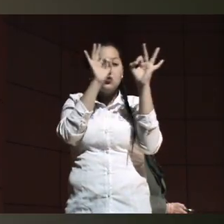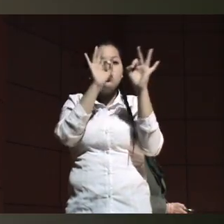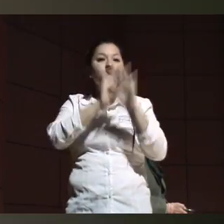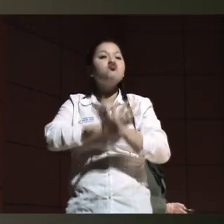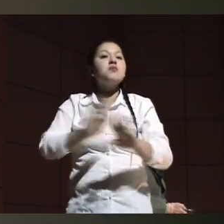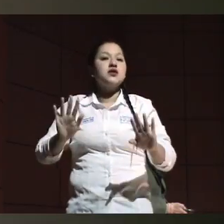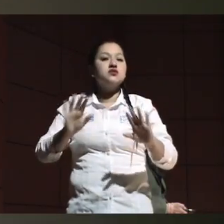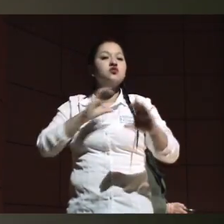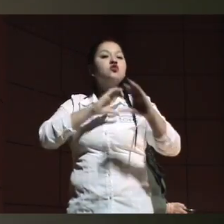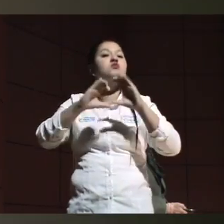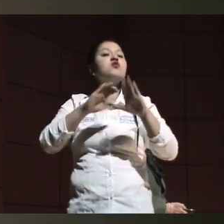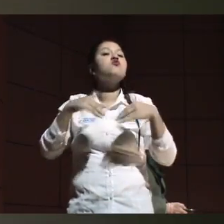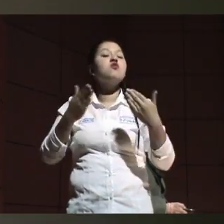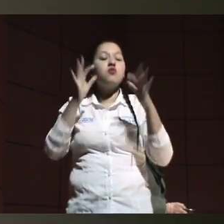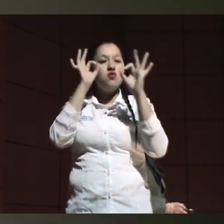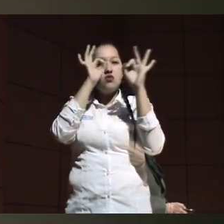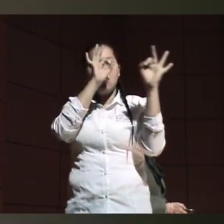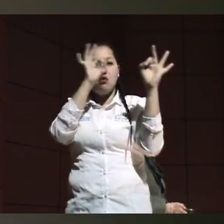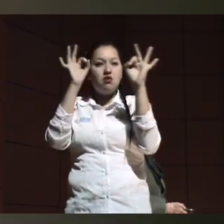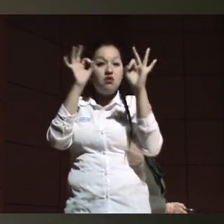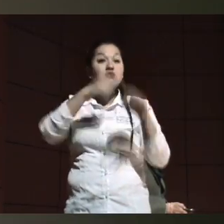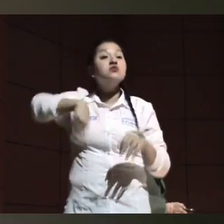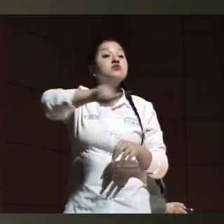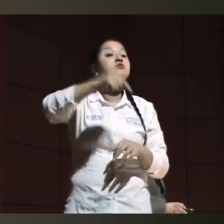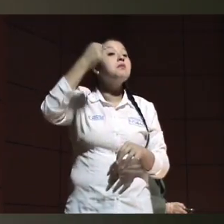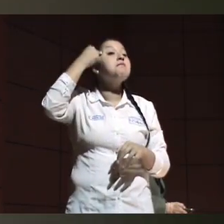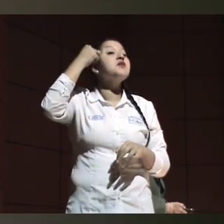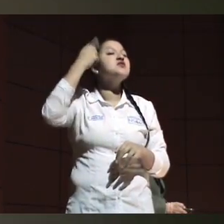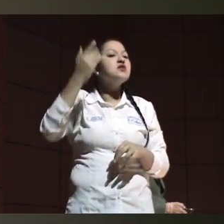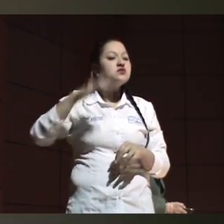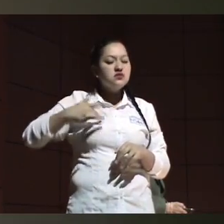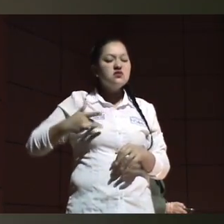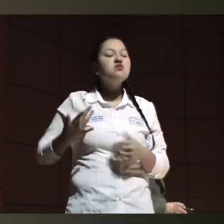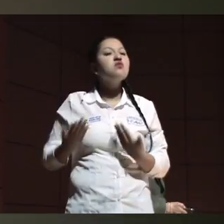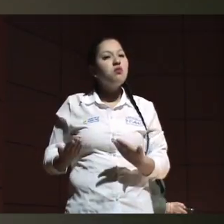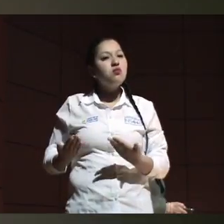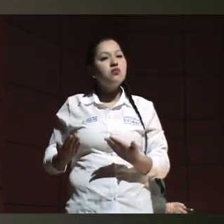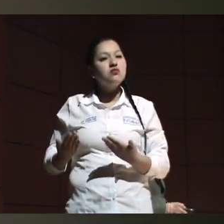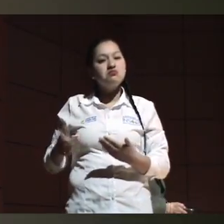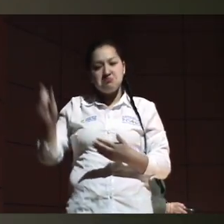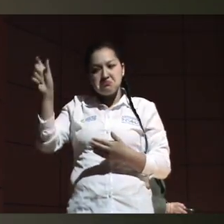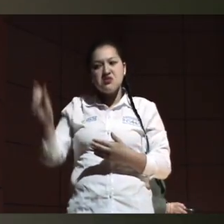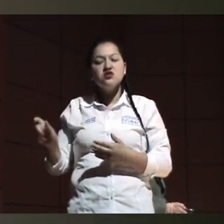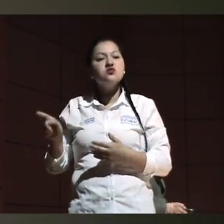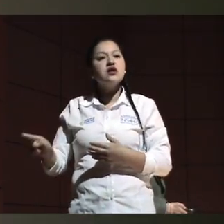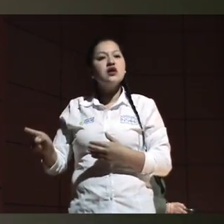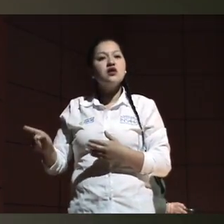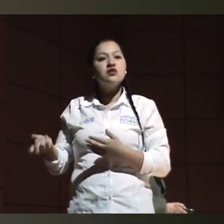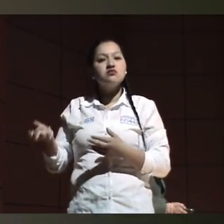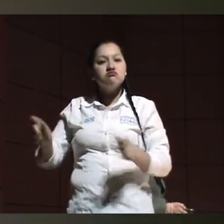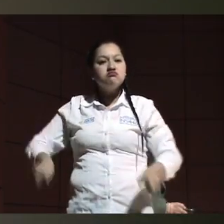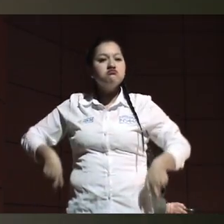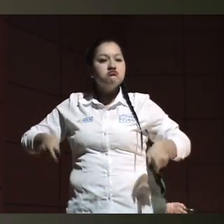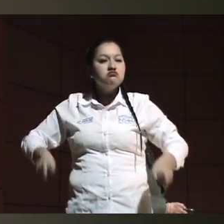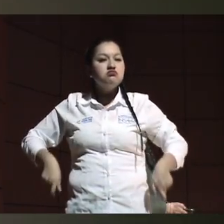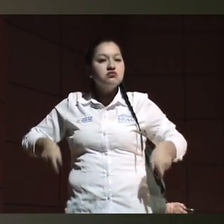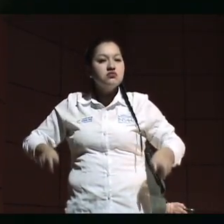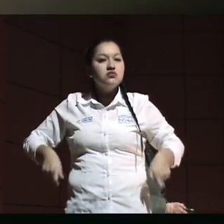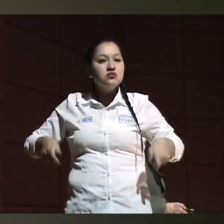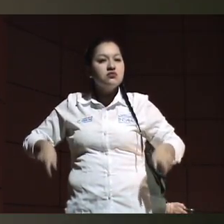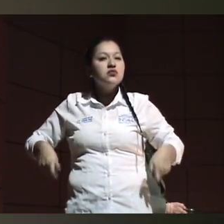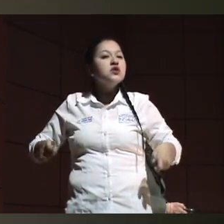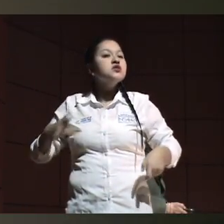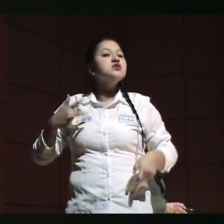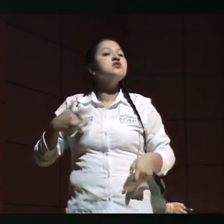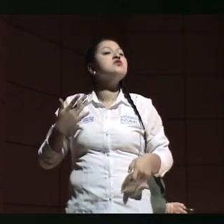comunicación. Tan solo imaginémonos que siente un paciente que está sentado en una silla de ruedas, porque toda